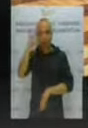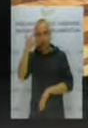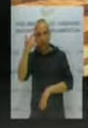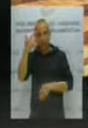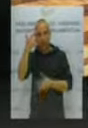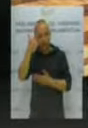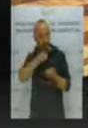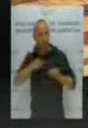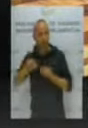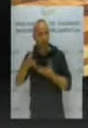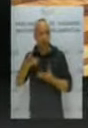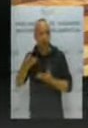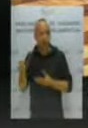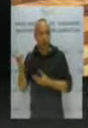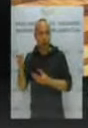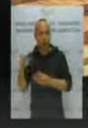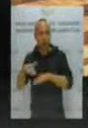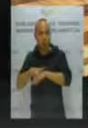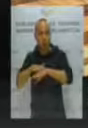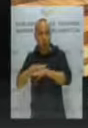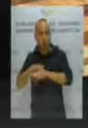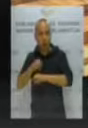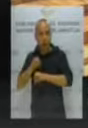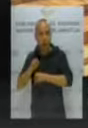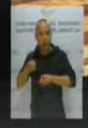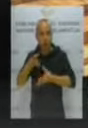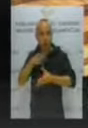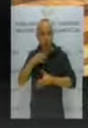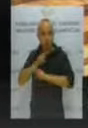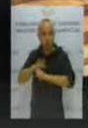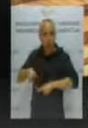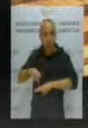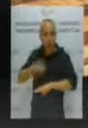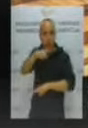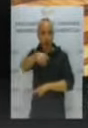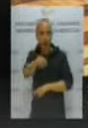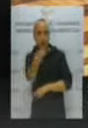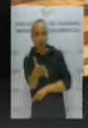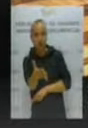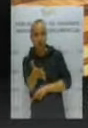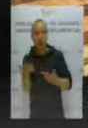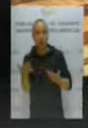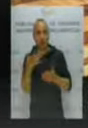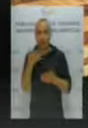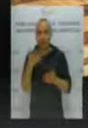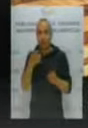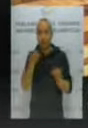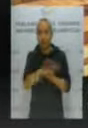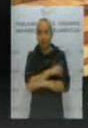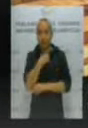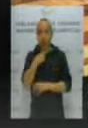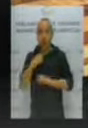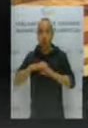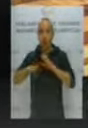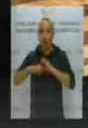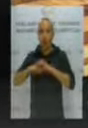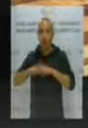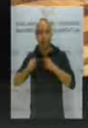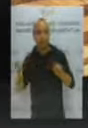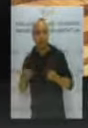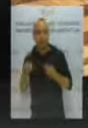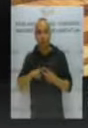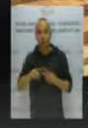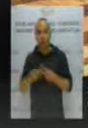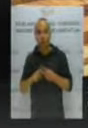peor comunique el gobierno, mejor para la oposición. Claro, si se confunde la comunicación, como nosotros hemos dicho que hace este gobierno con la propaganda, efectivamente